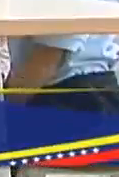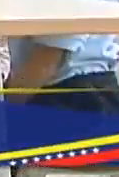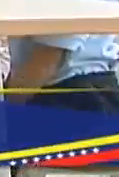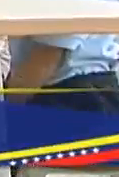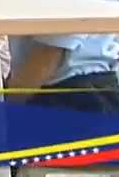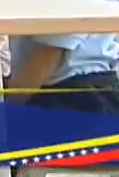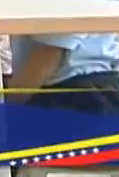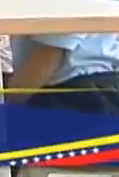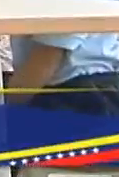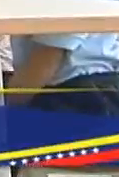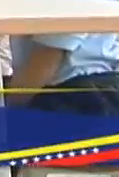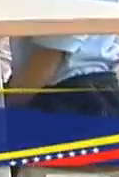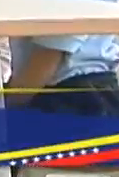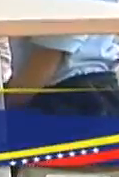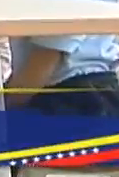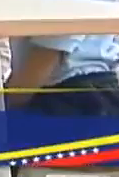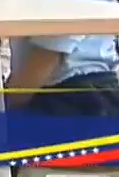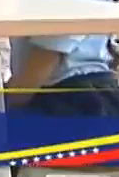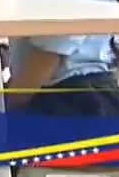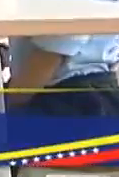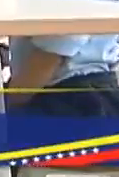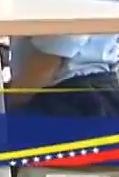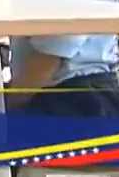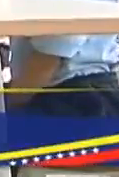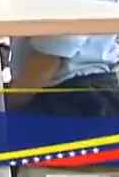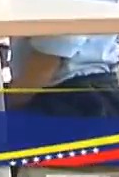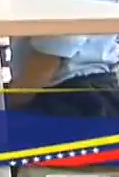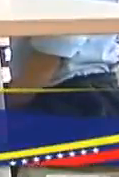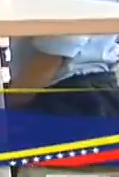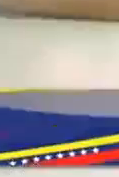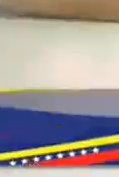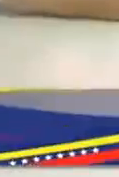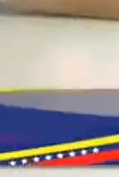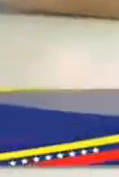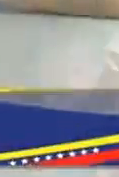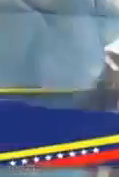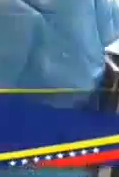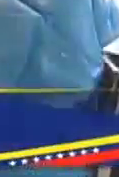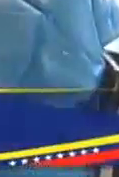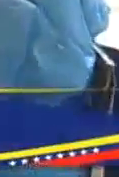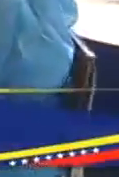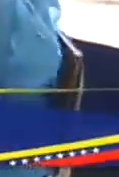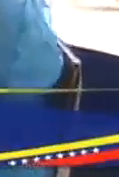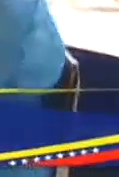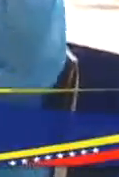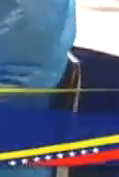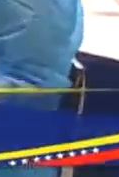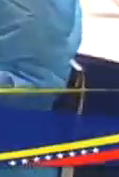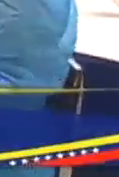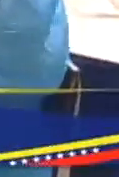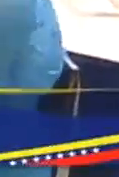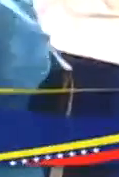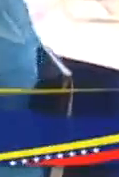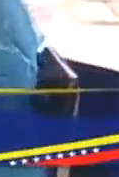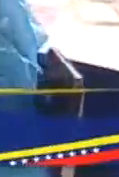aceptación y el aumento que vimos ayer y hoy en la vacunación a nivel nacional presidente